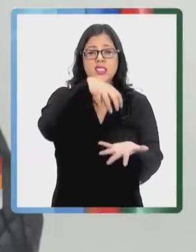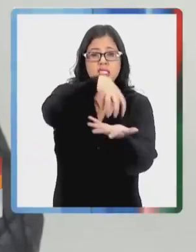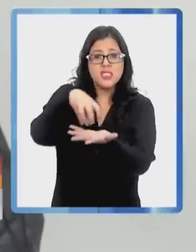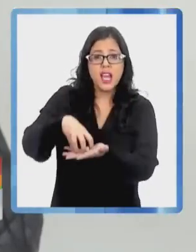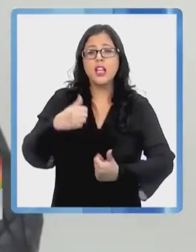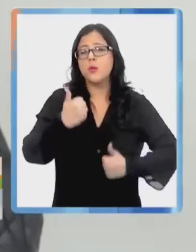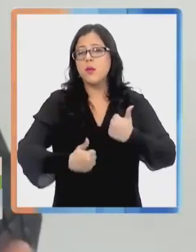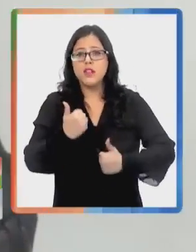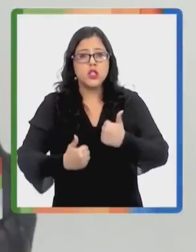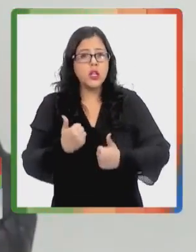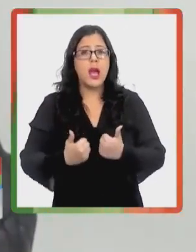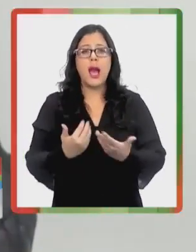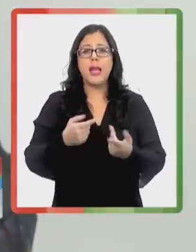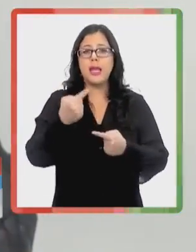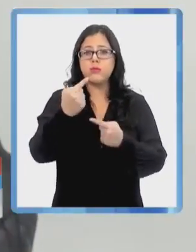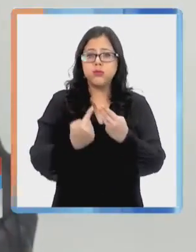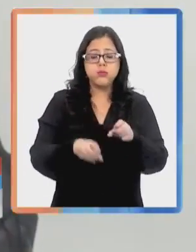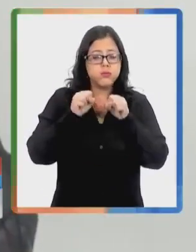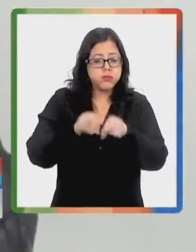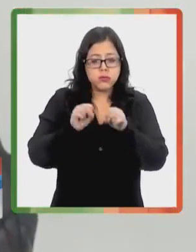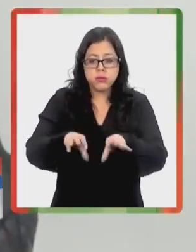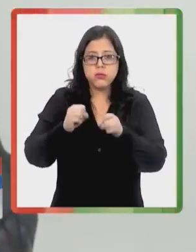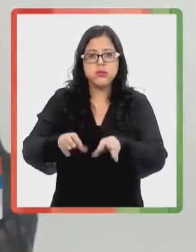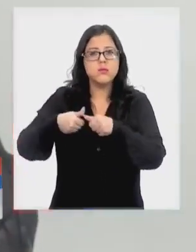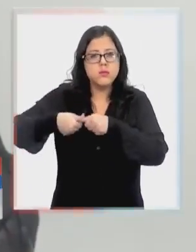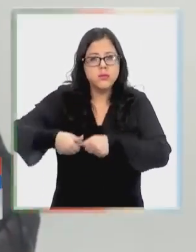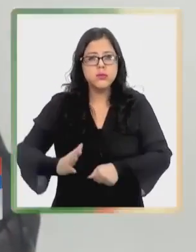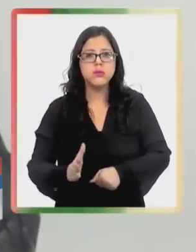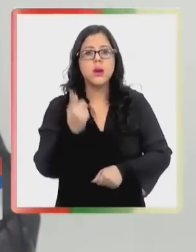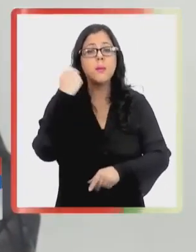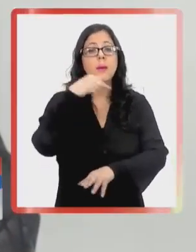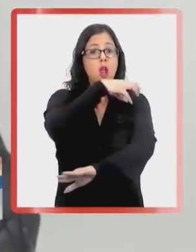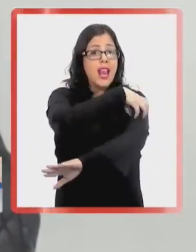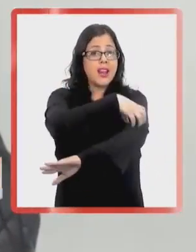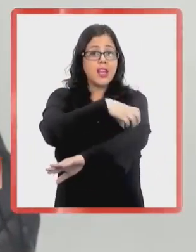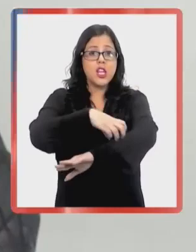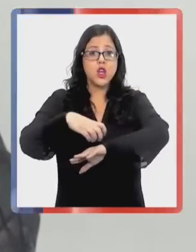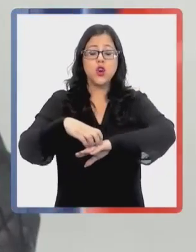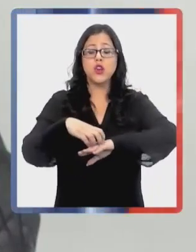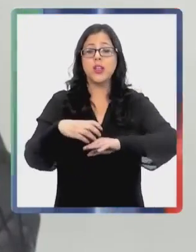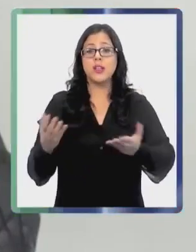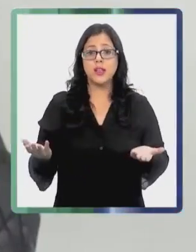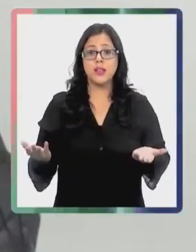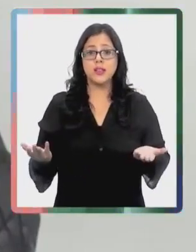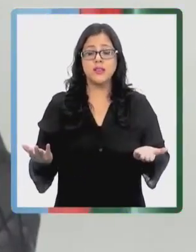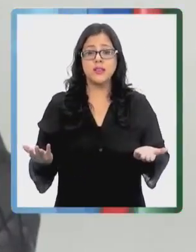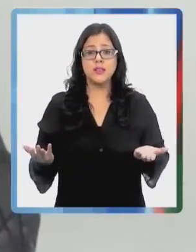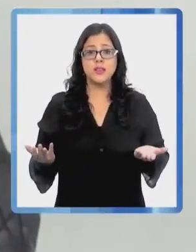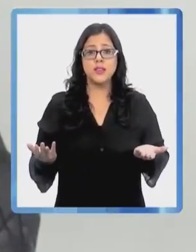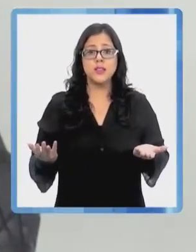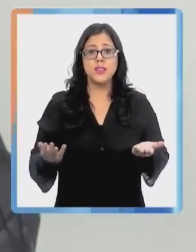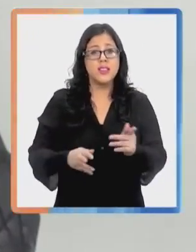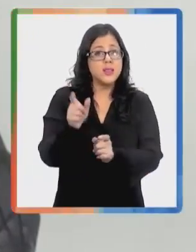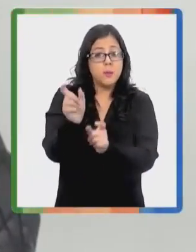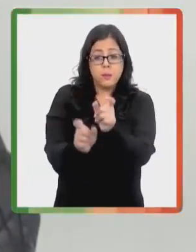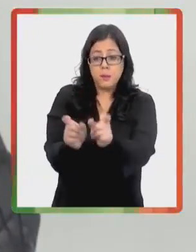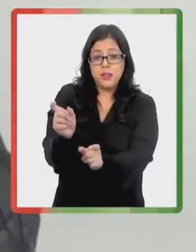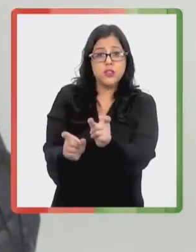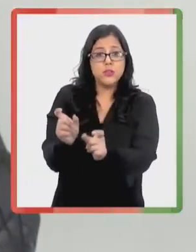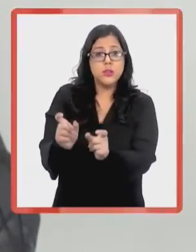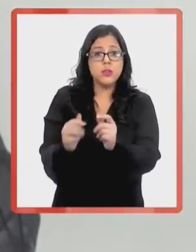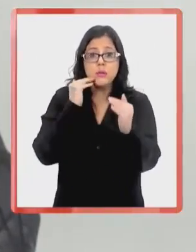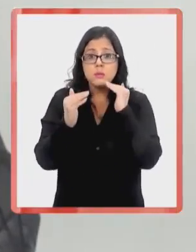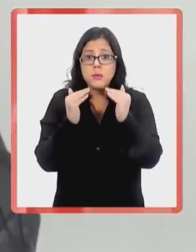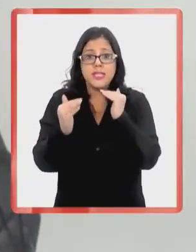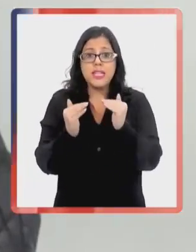existen centros profesionales que se están formando permanentemente y en las regiones la verdad es que tenemos una cantidad de pacientes